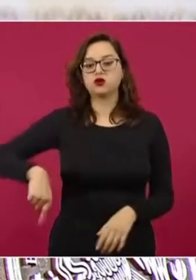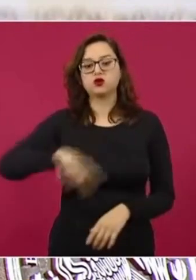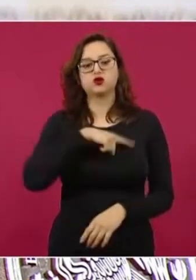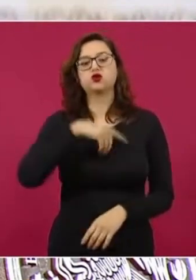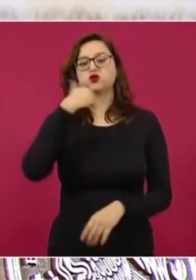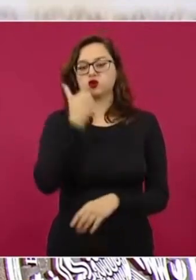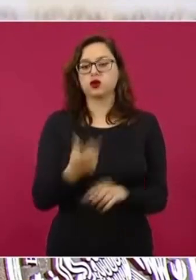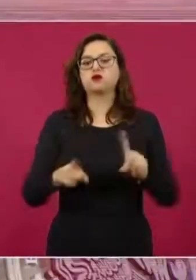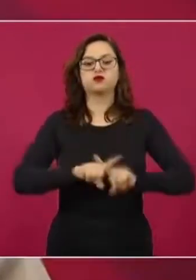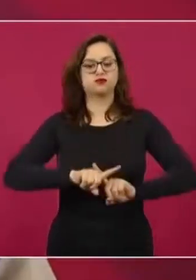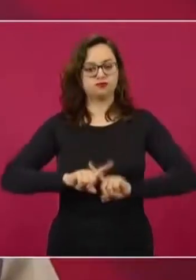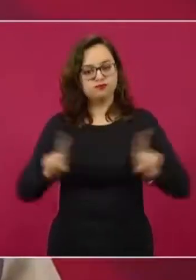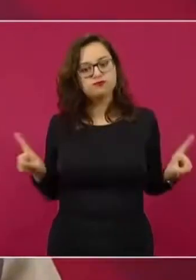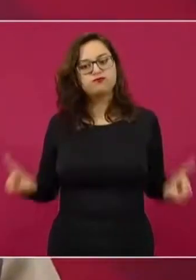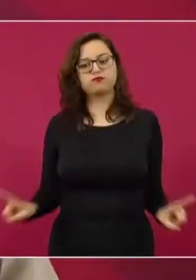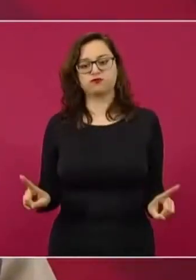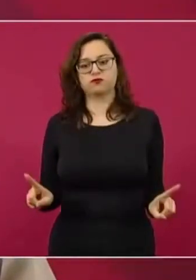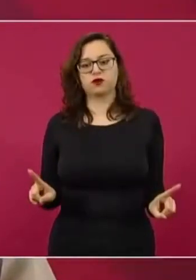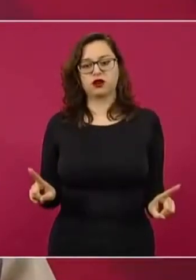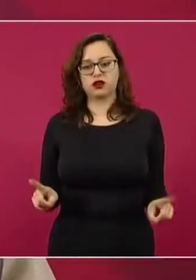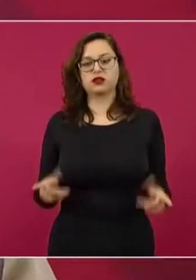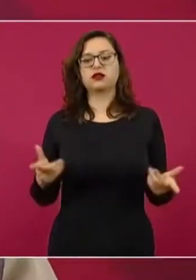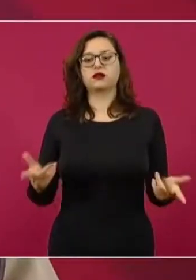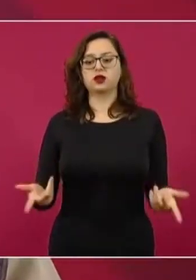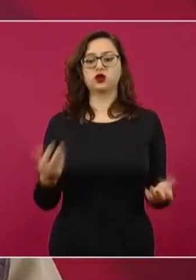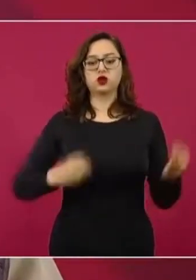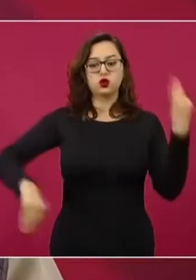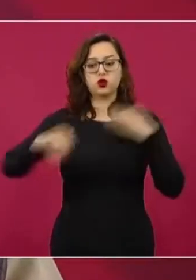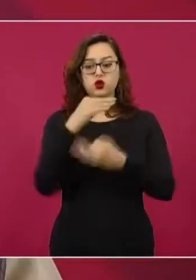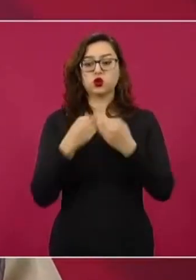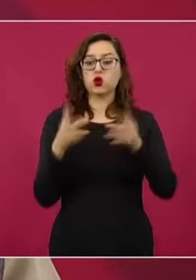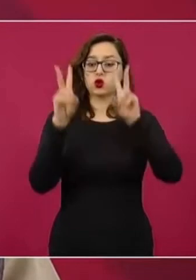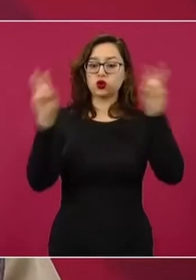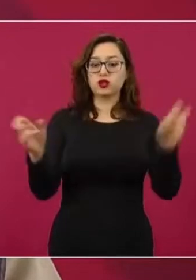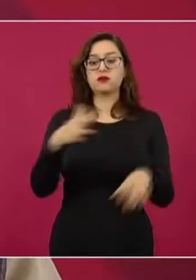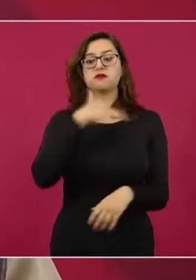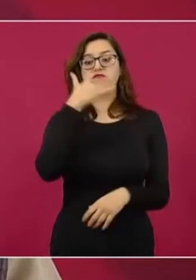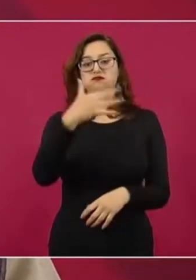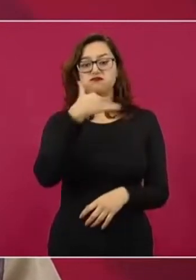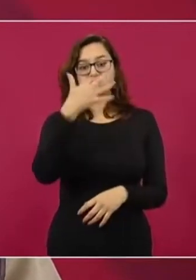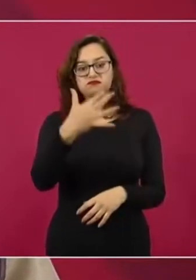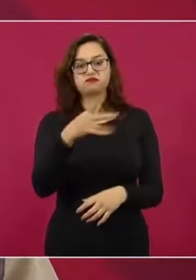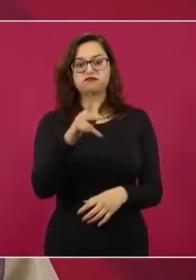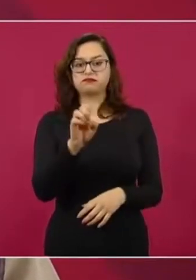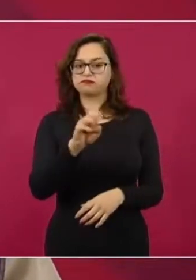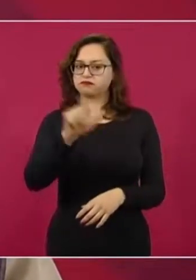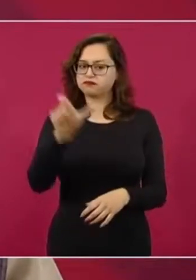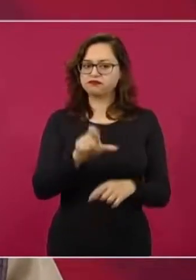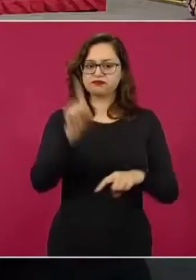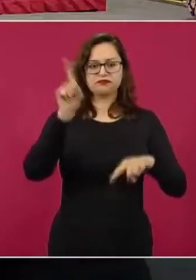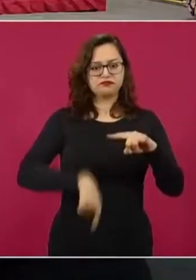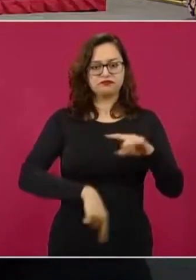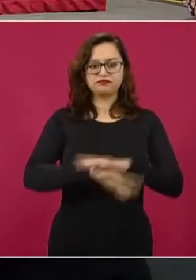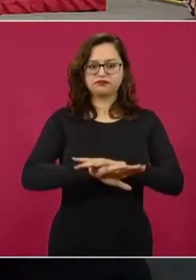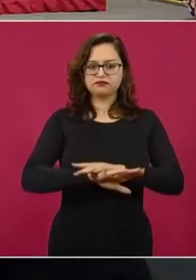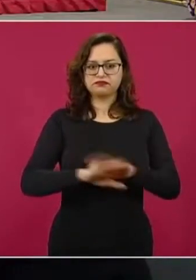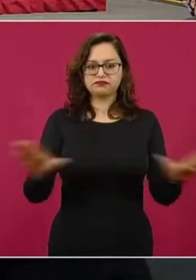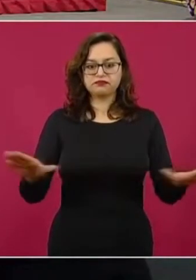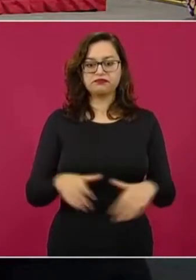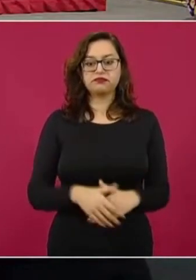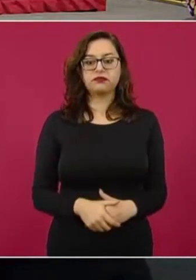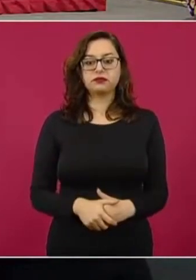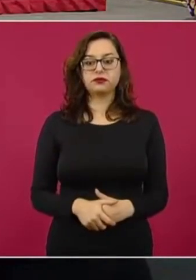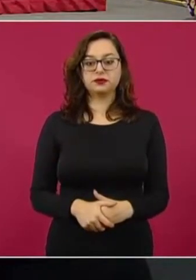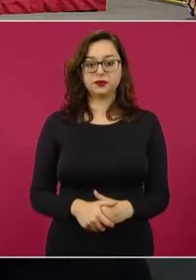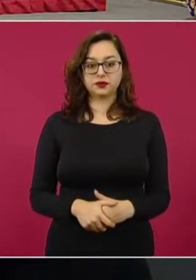en el Sindicato de Petróleos Mexicanos y acabar con toda la corrupción que existe en Pemex. Nuestro